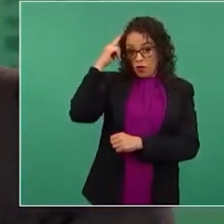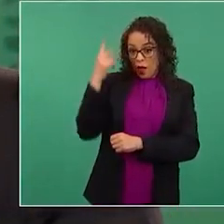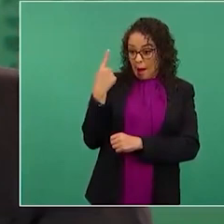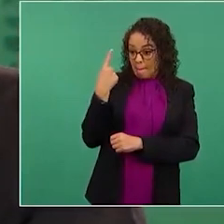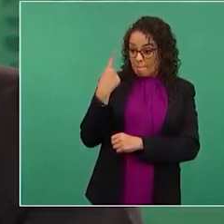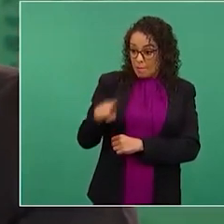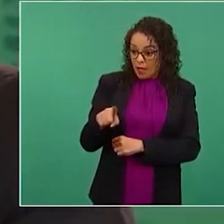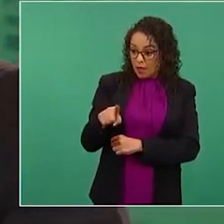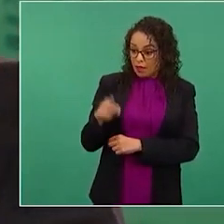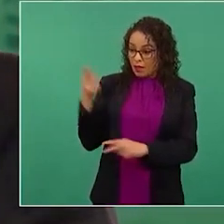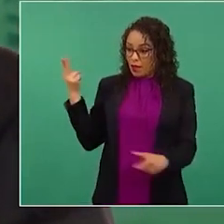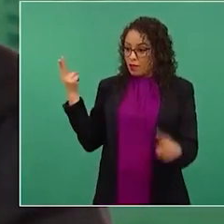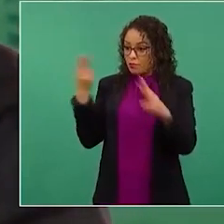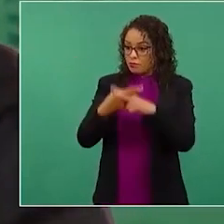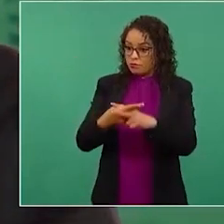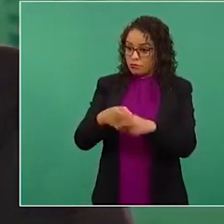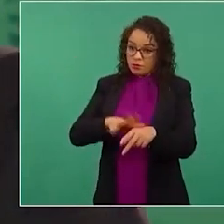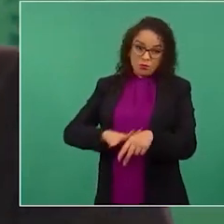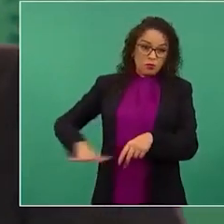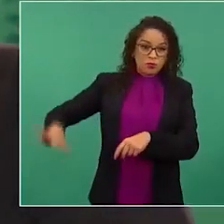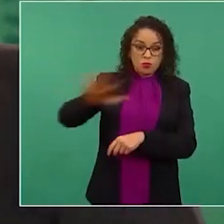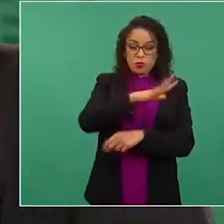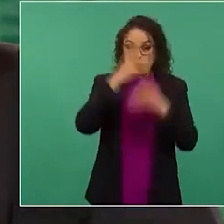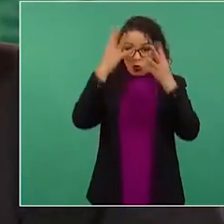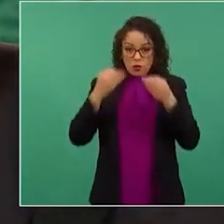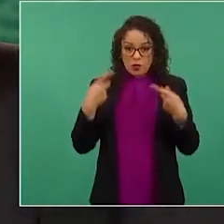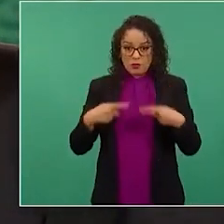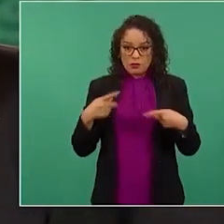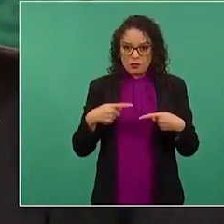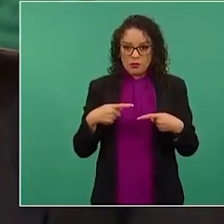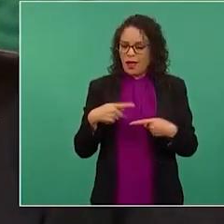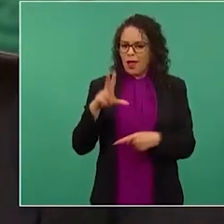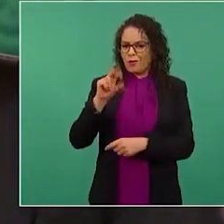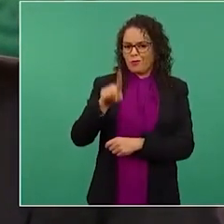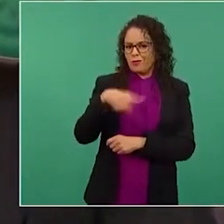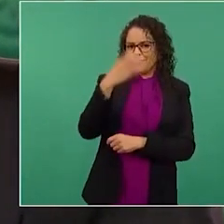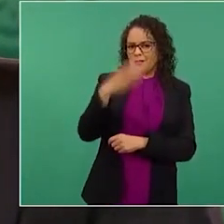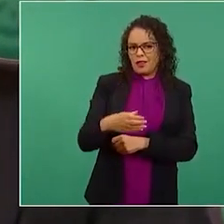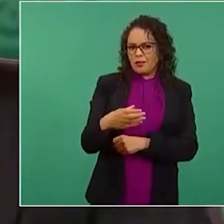a tantas personas como otros presidentes,